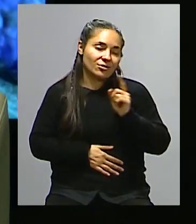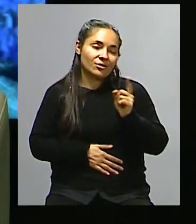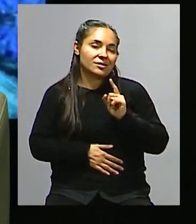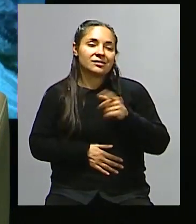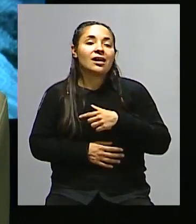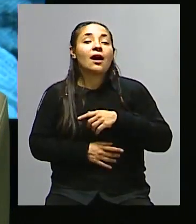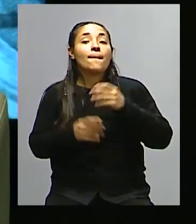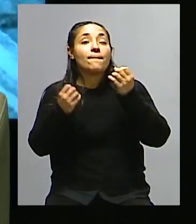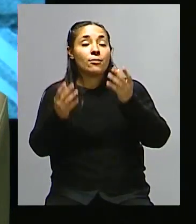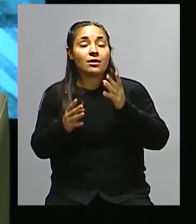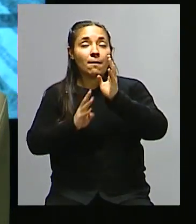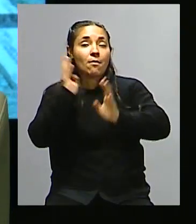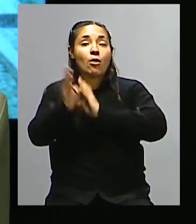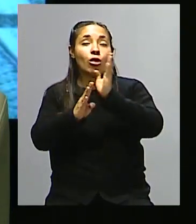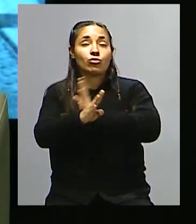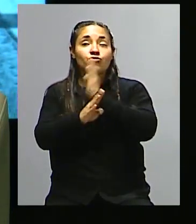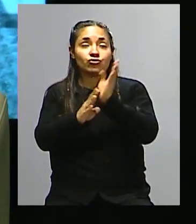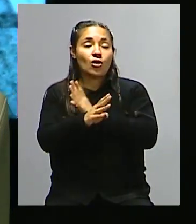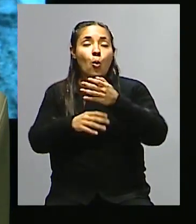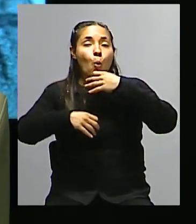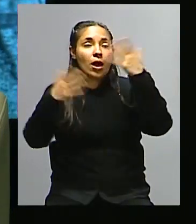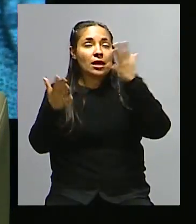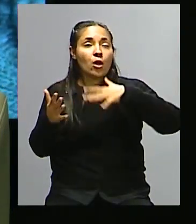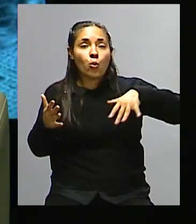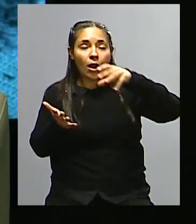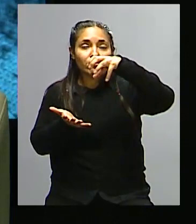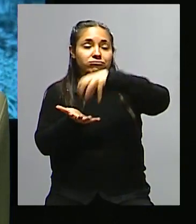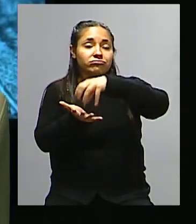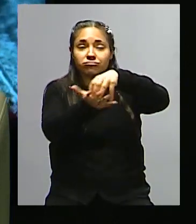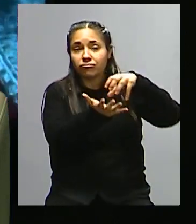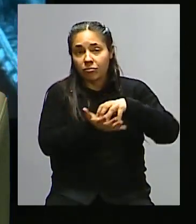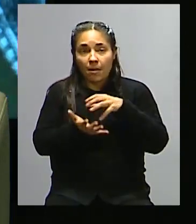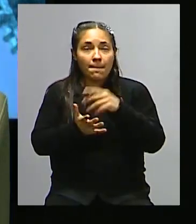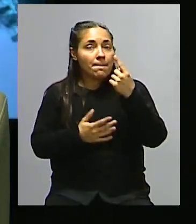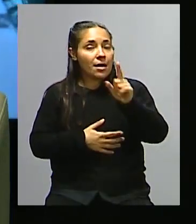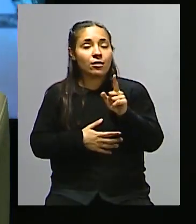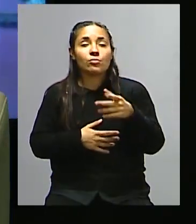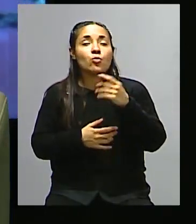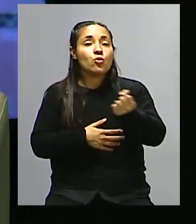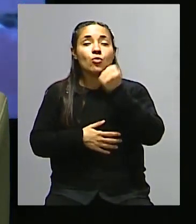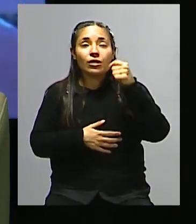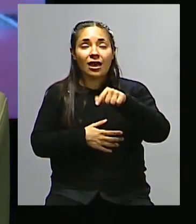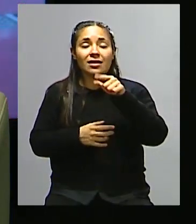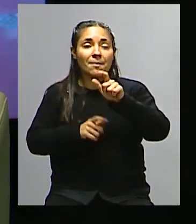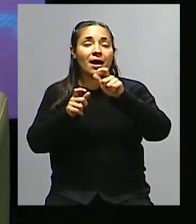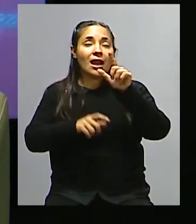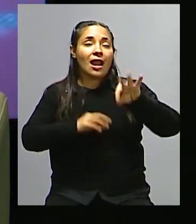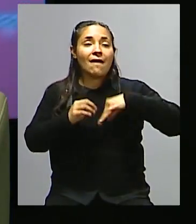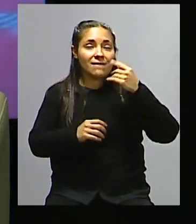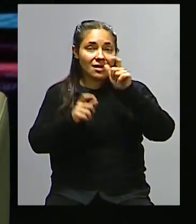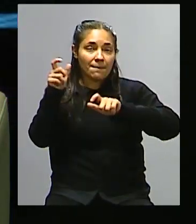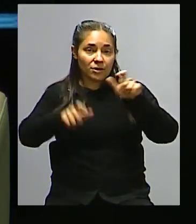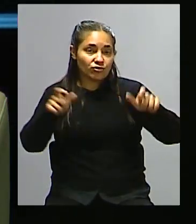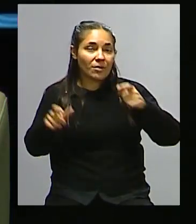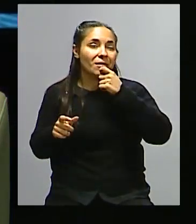Y en realidad su producción puede estar ubicada en cualquier lugar, pero son determinantes para la vida de muchas personas, sobre todo aquellos que son de tratamiento de